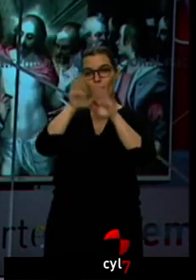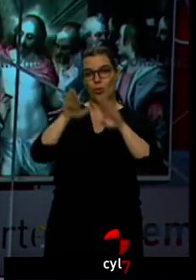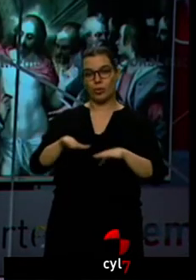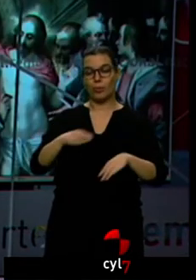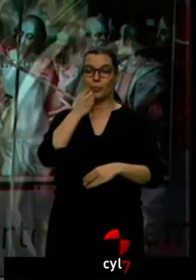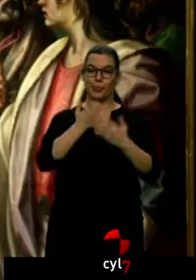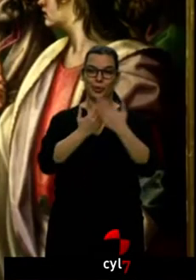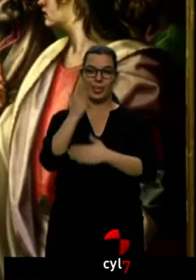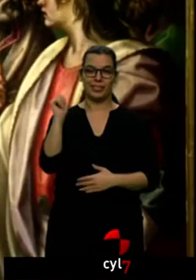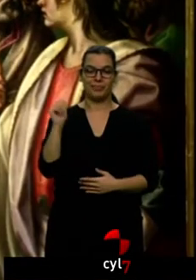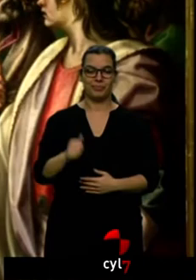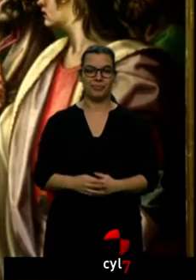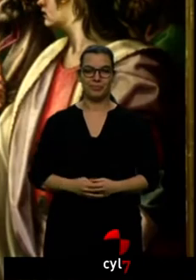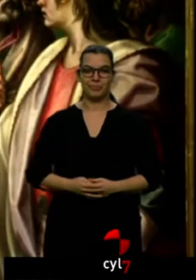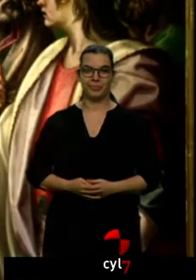días. Buenos